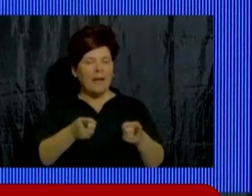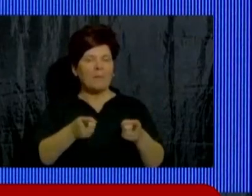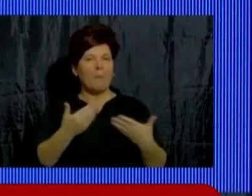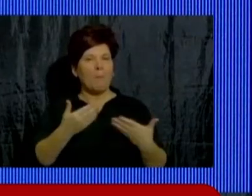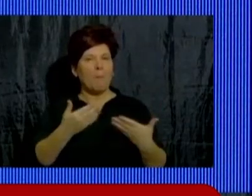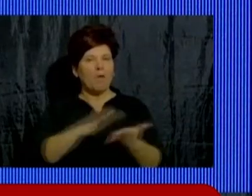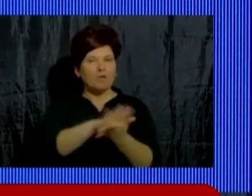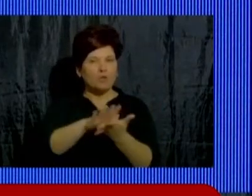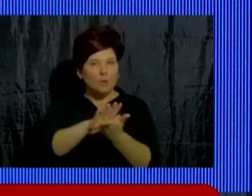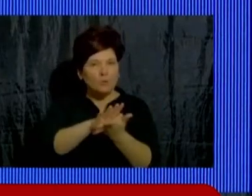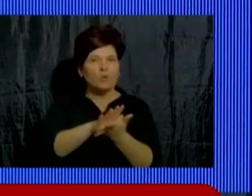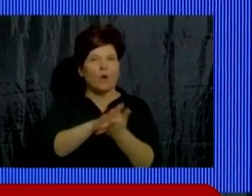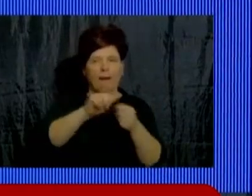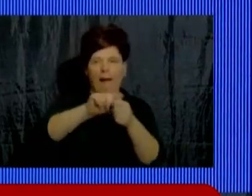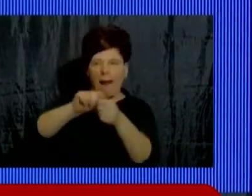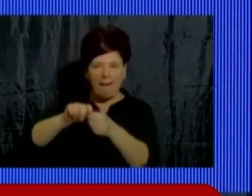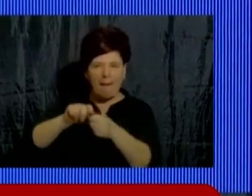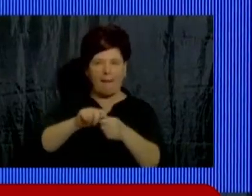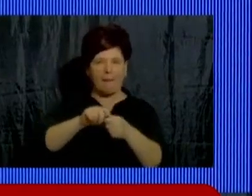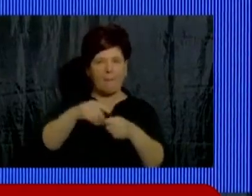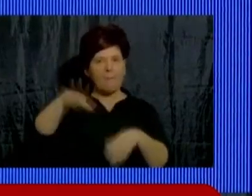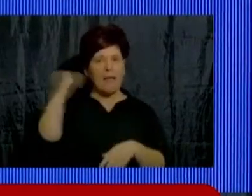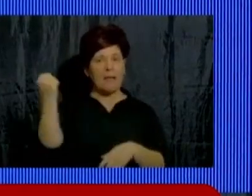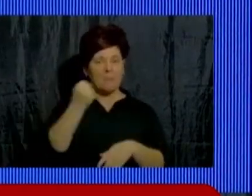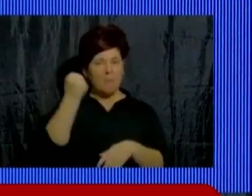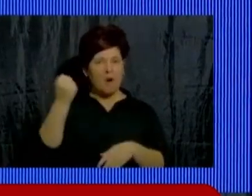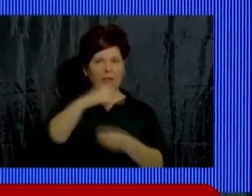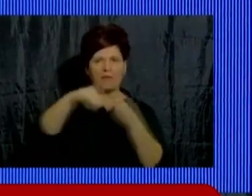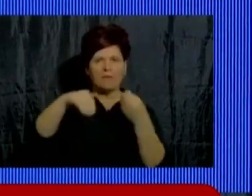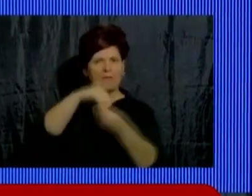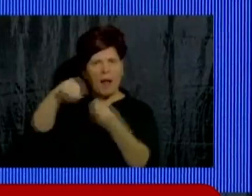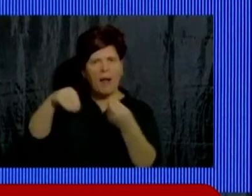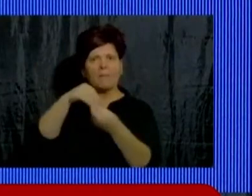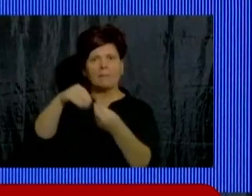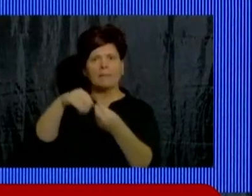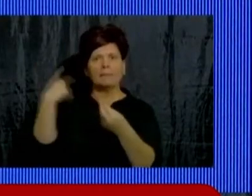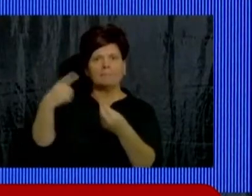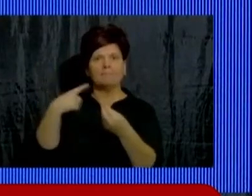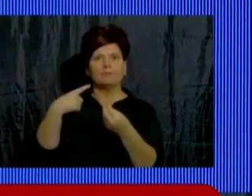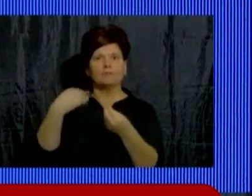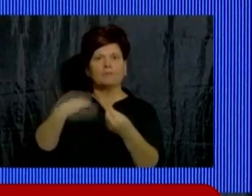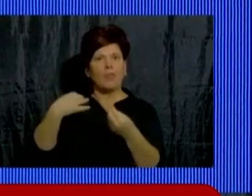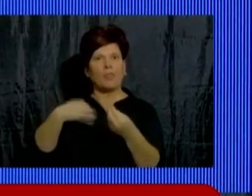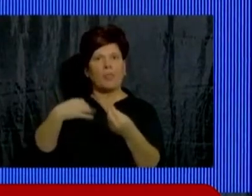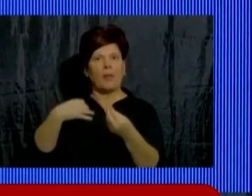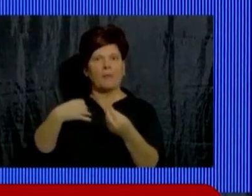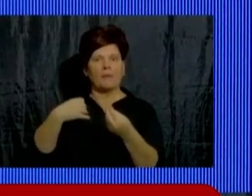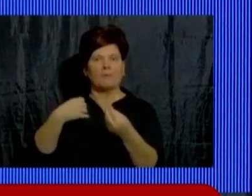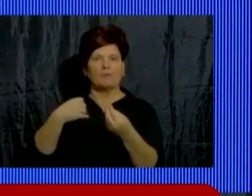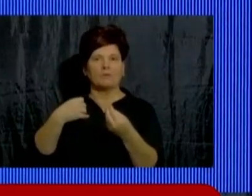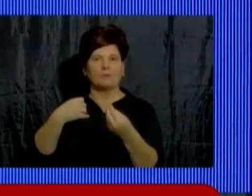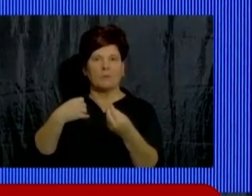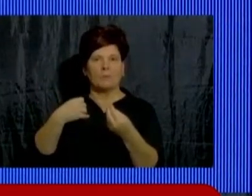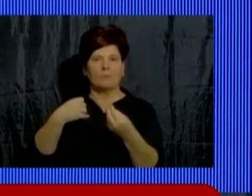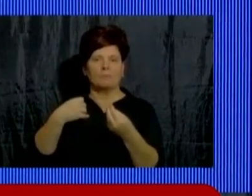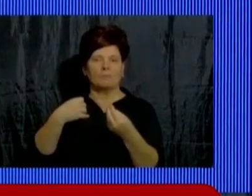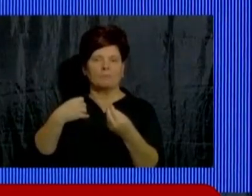Lo más importante, que estuvimos al lado de las familias, muchas de ellas tuvieron que ser evacuadas, sufrieron daños en sus viviendas.